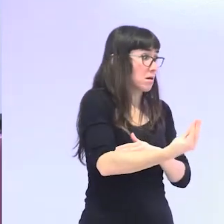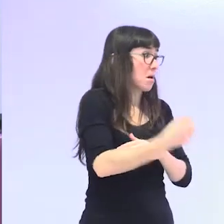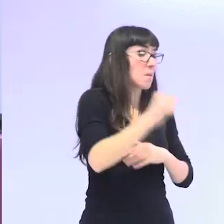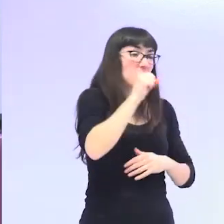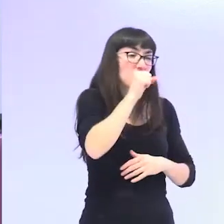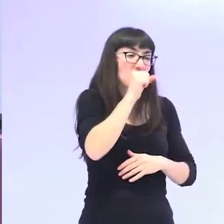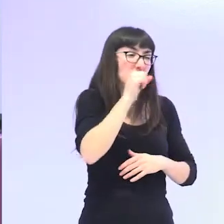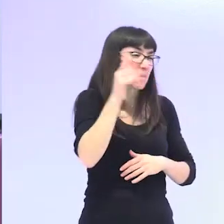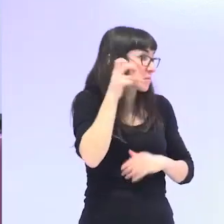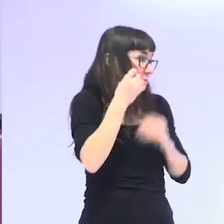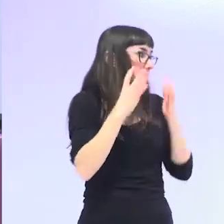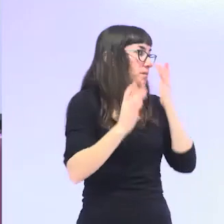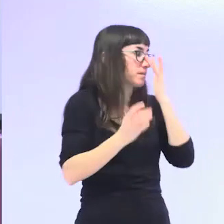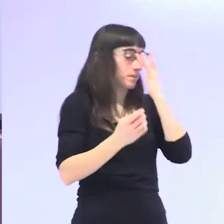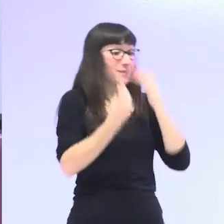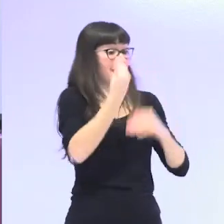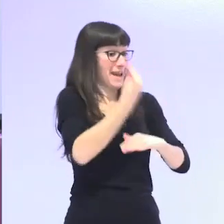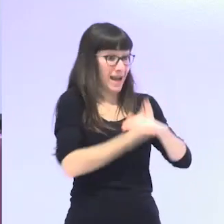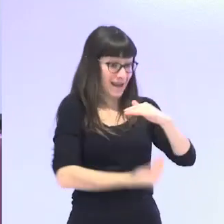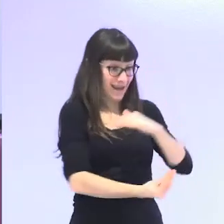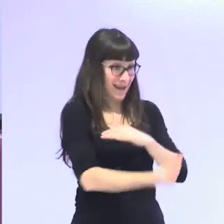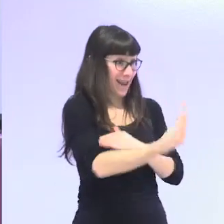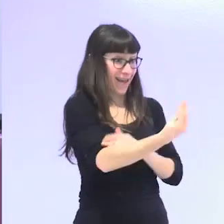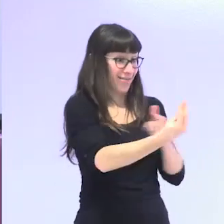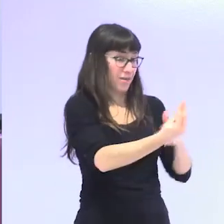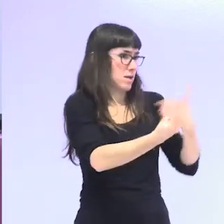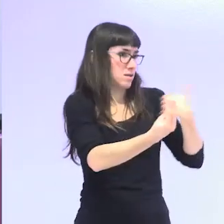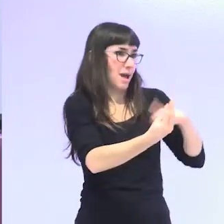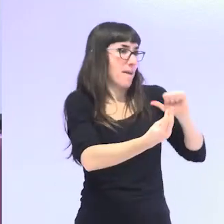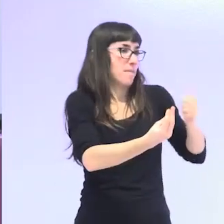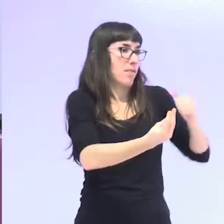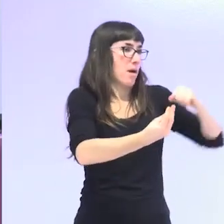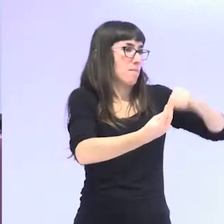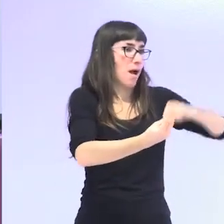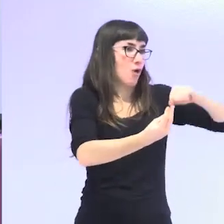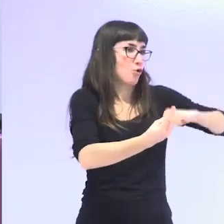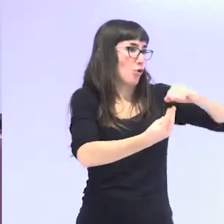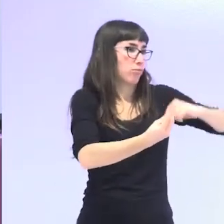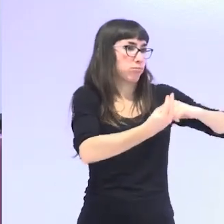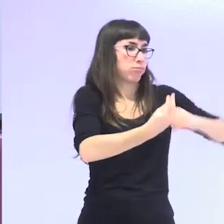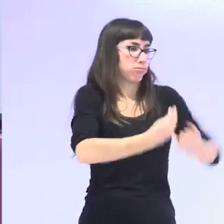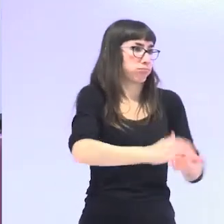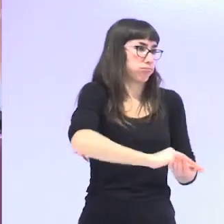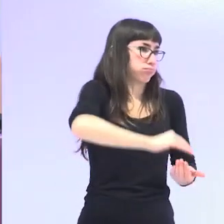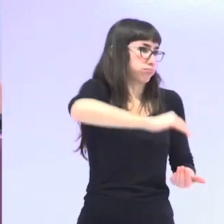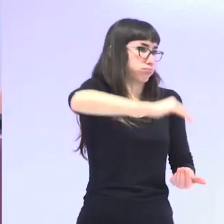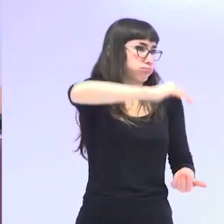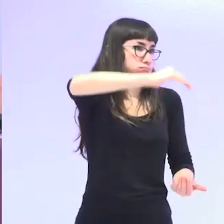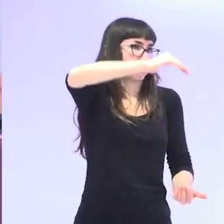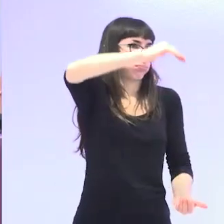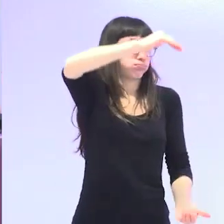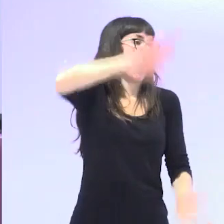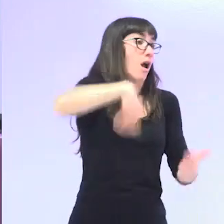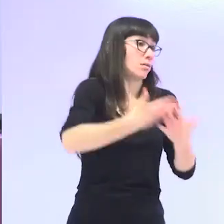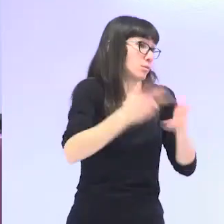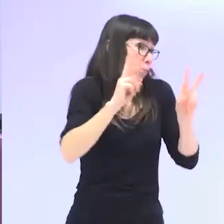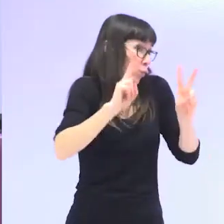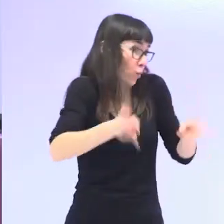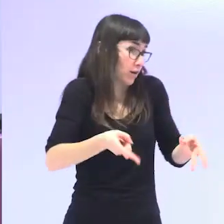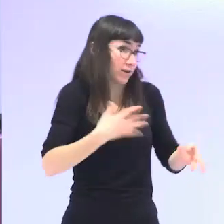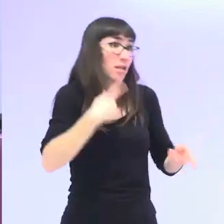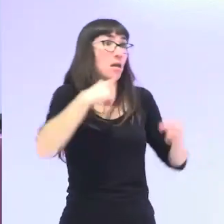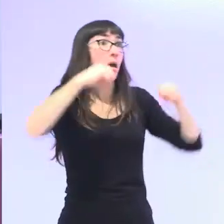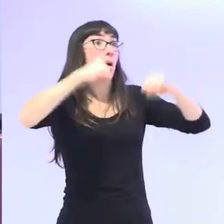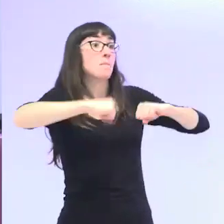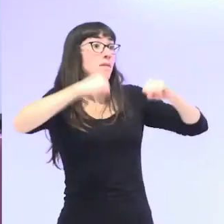me lo alejo, que comienza cuando nacemos y acaba cuando morimos. Por eso, el envejecimiento es un proceso muy largo y la